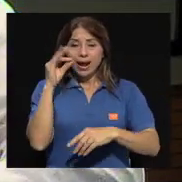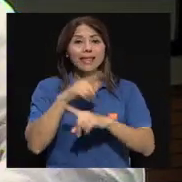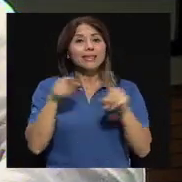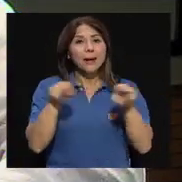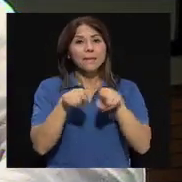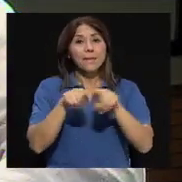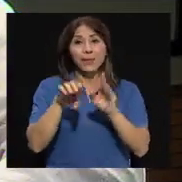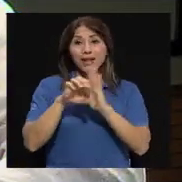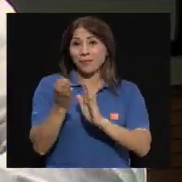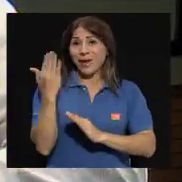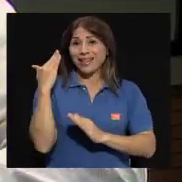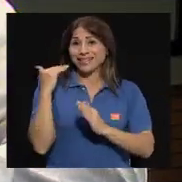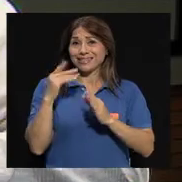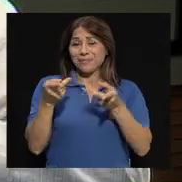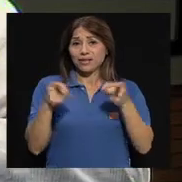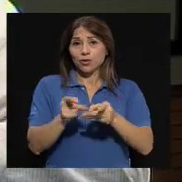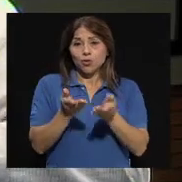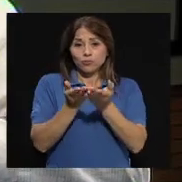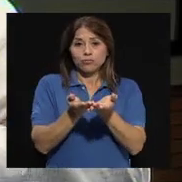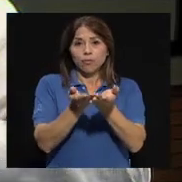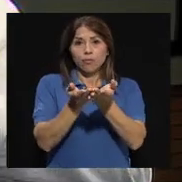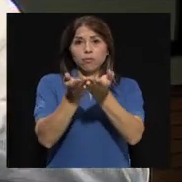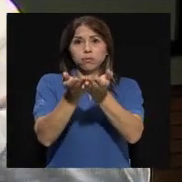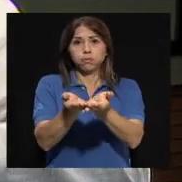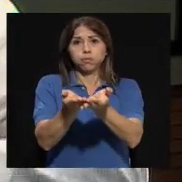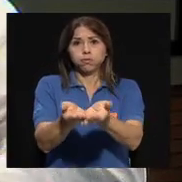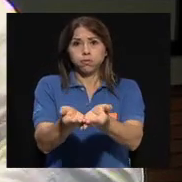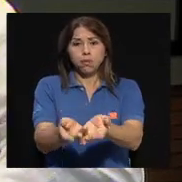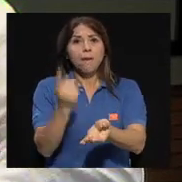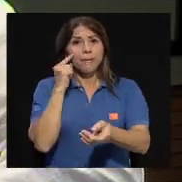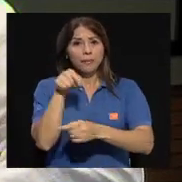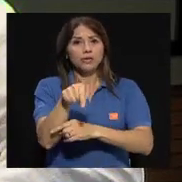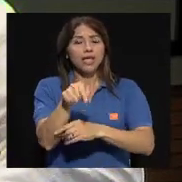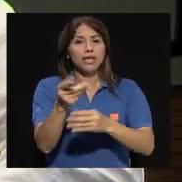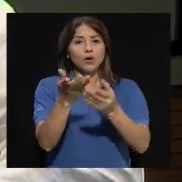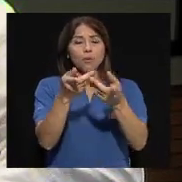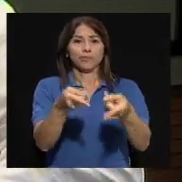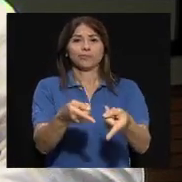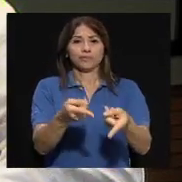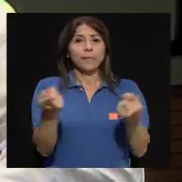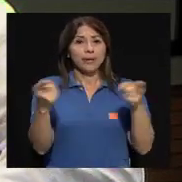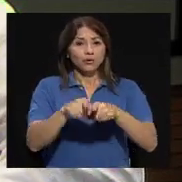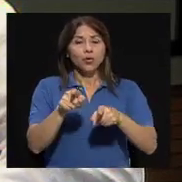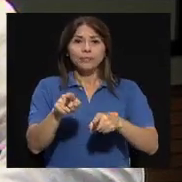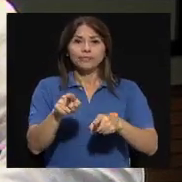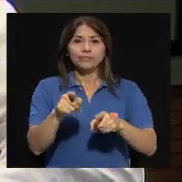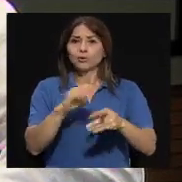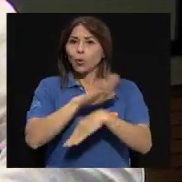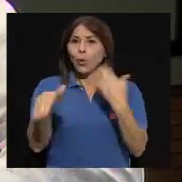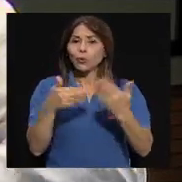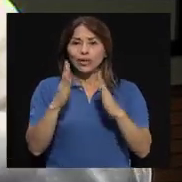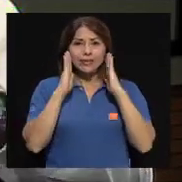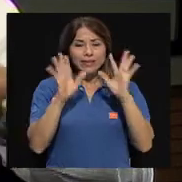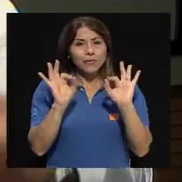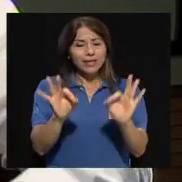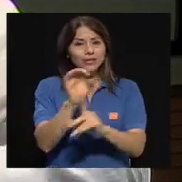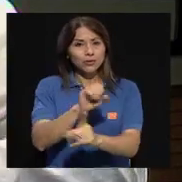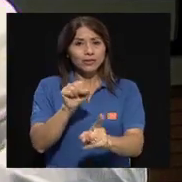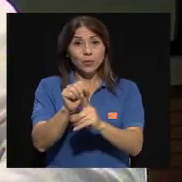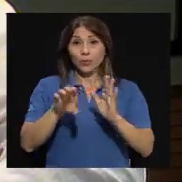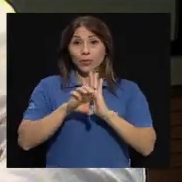civiles, pues respondieron. Creo que, aparte de la medicina, que me compete más como enfermero, nos hemos